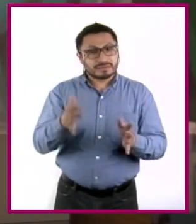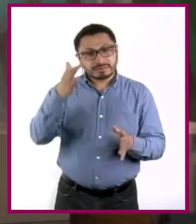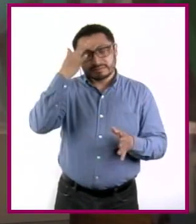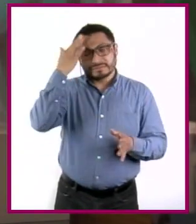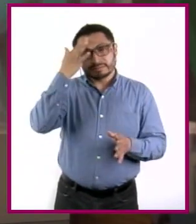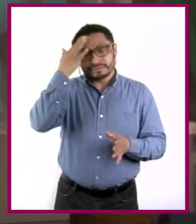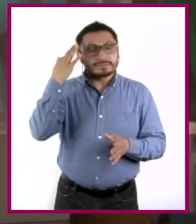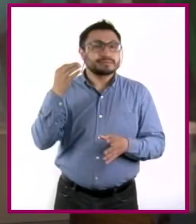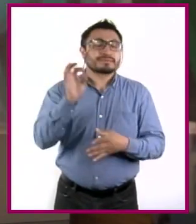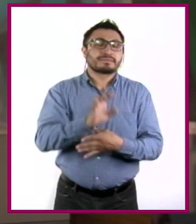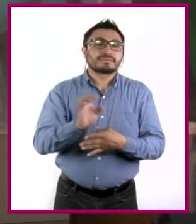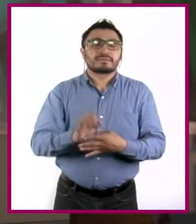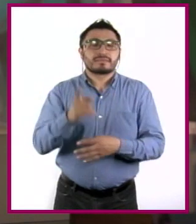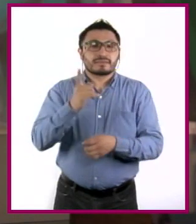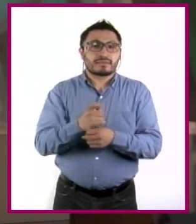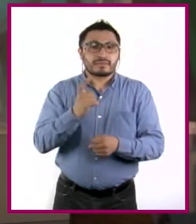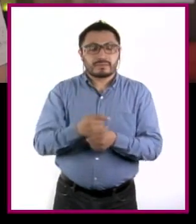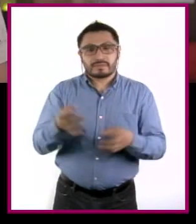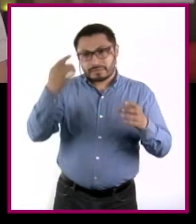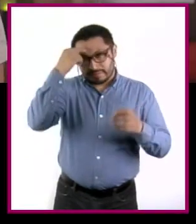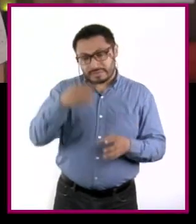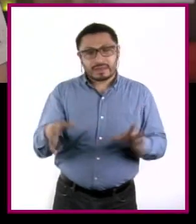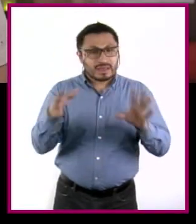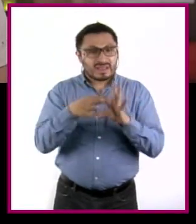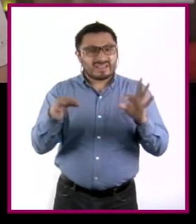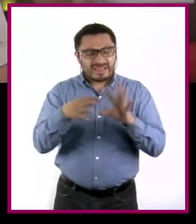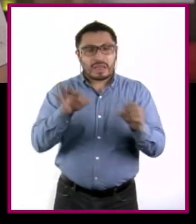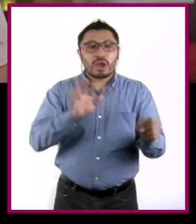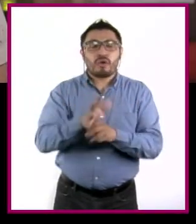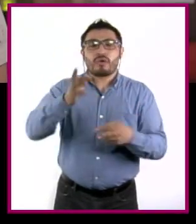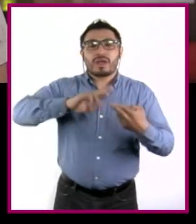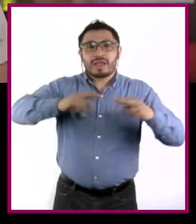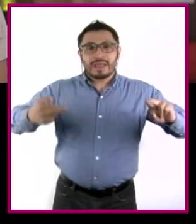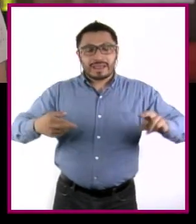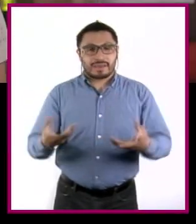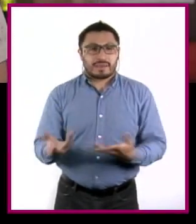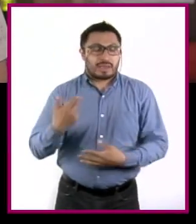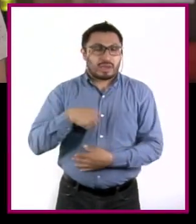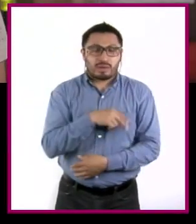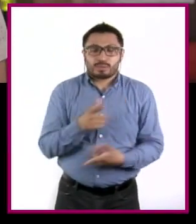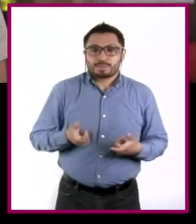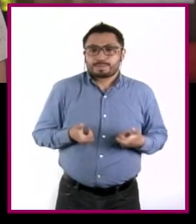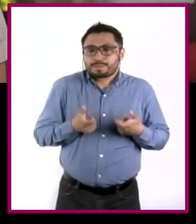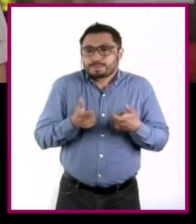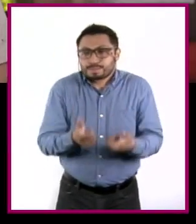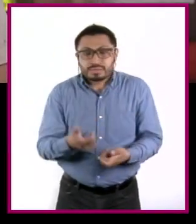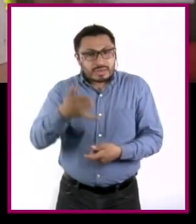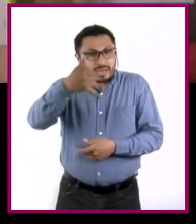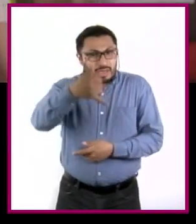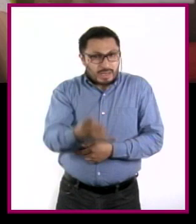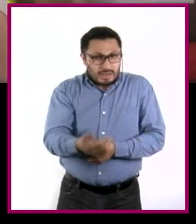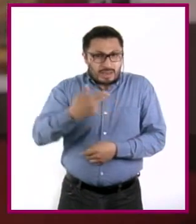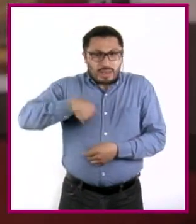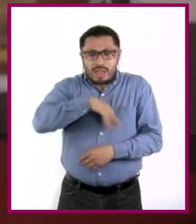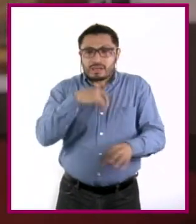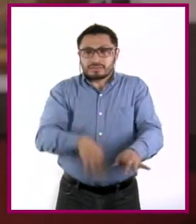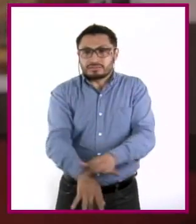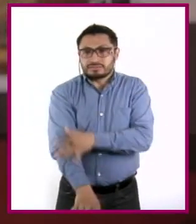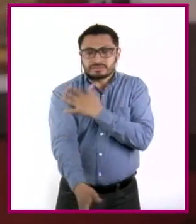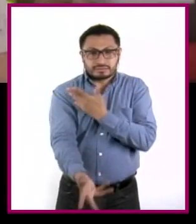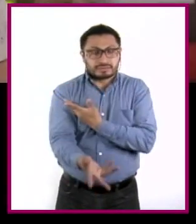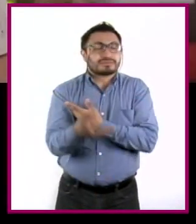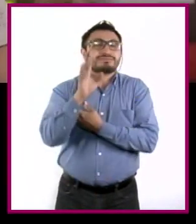entonces lo primero para esclarecer es cuál es la relación entre nuestras finanzas y nuestras emociones.